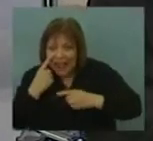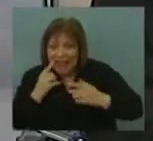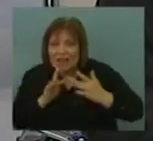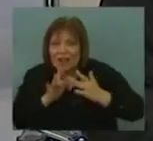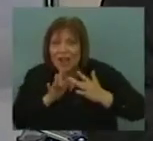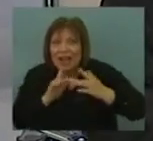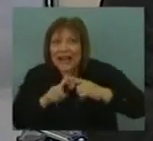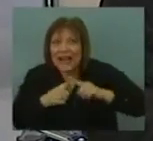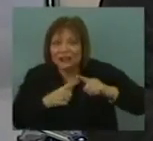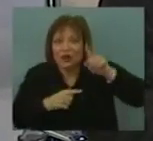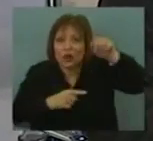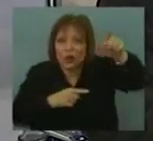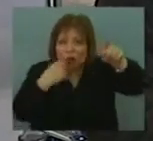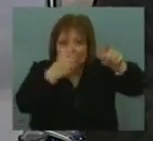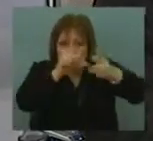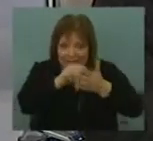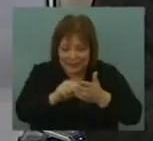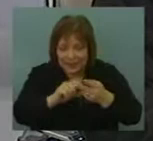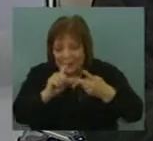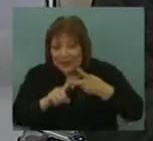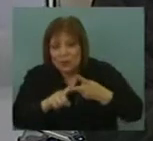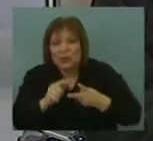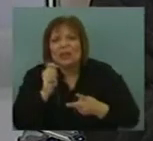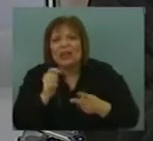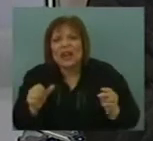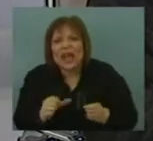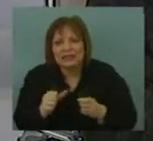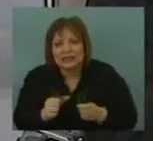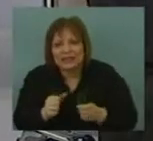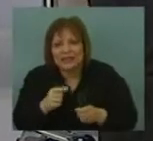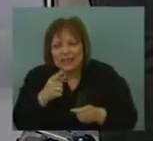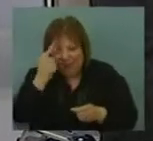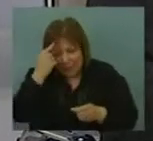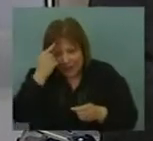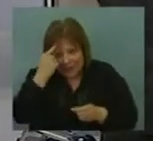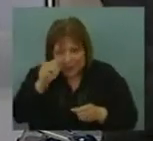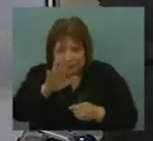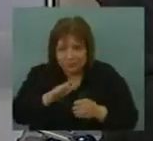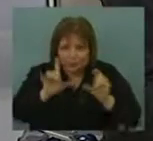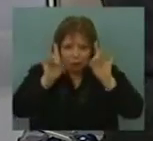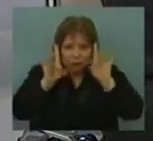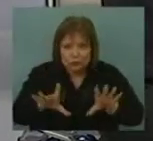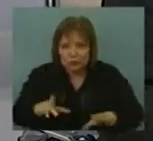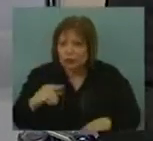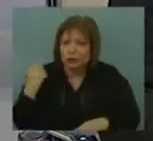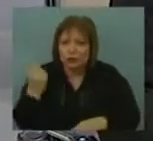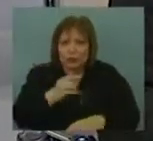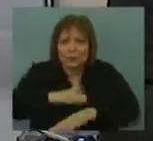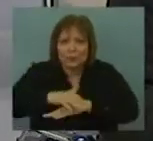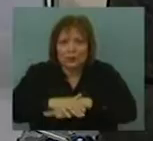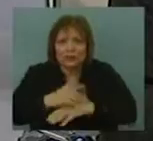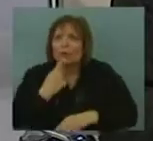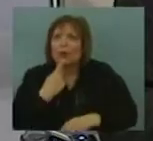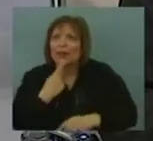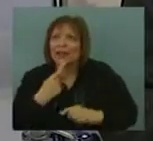la política exterior. Lo segundo es pensar quién la hace y sacarla de esa idea de que solo los diplomáticos se encargan de la política